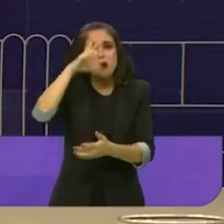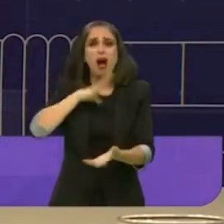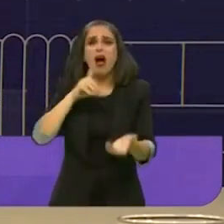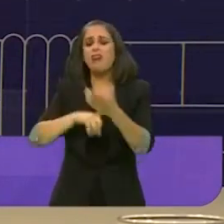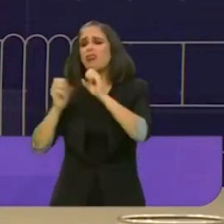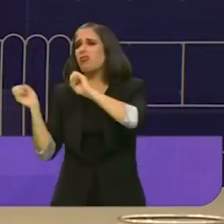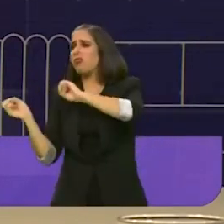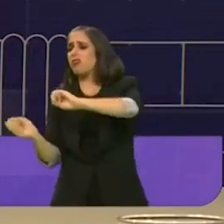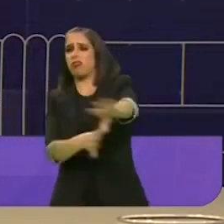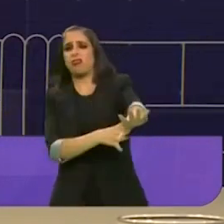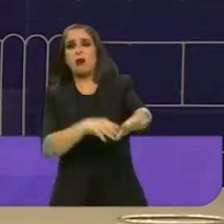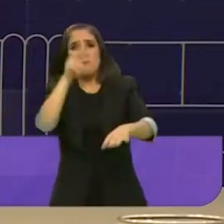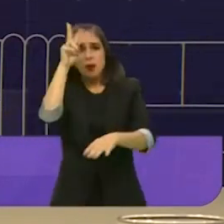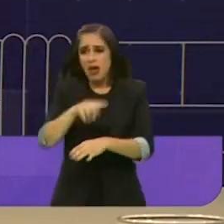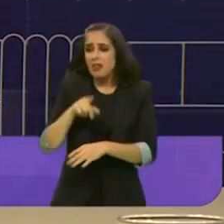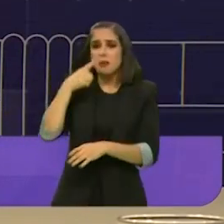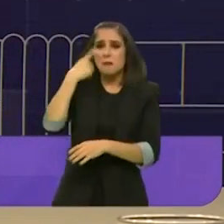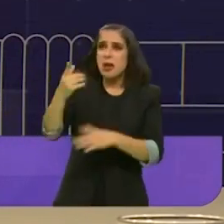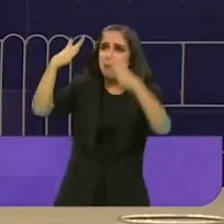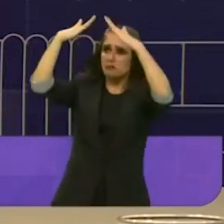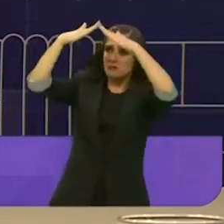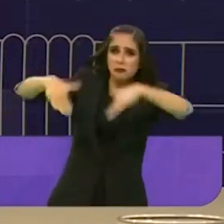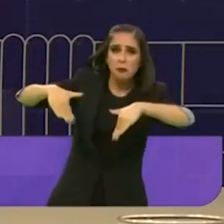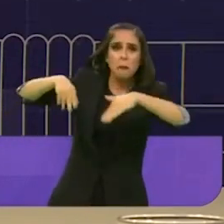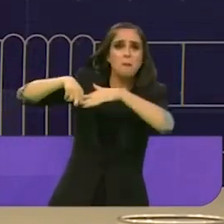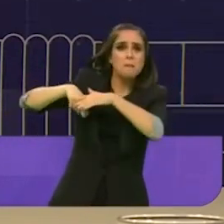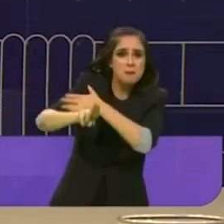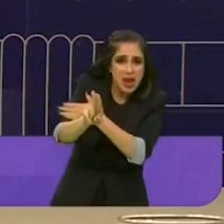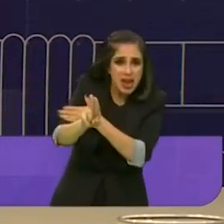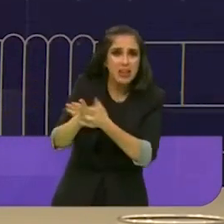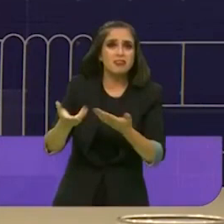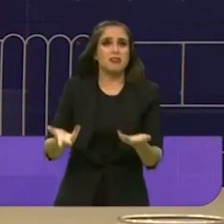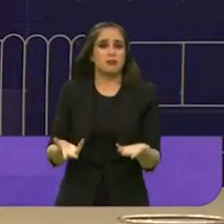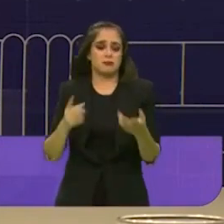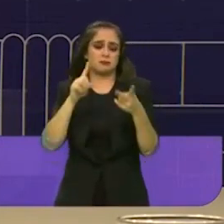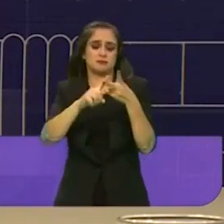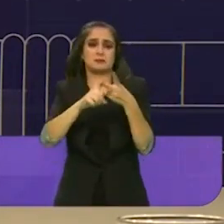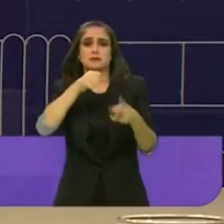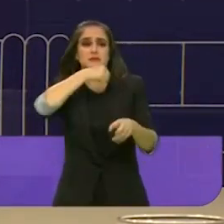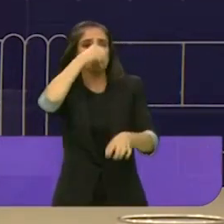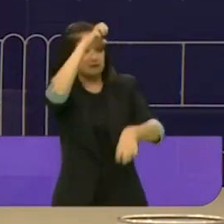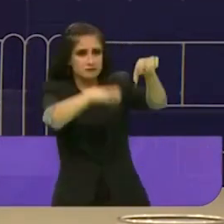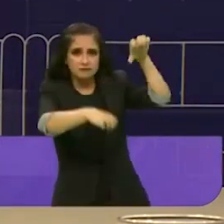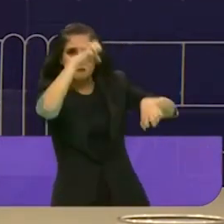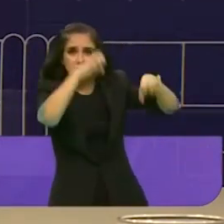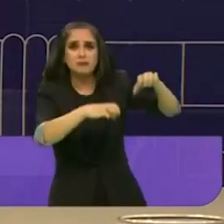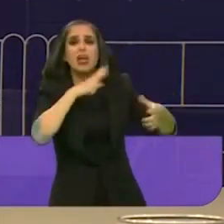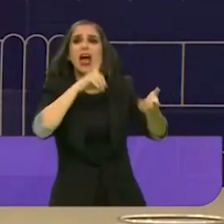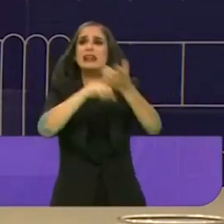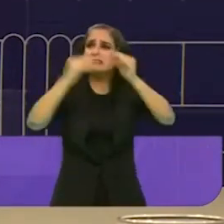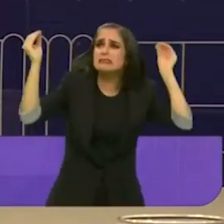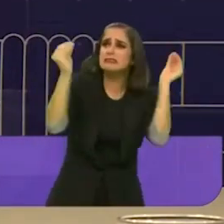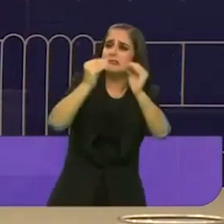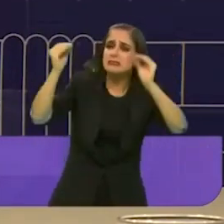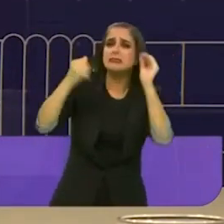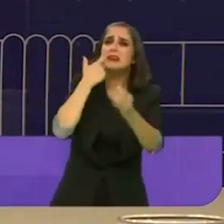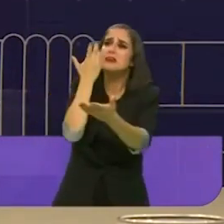Se les cayó el metro. Los adultos mayores pelean por medicinas.